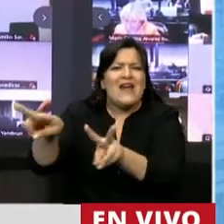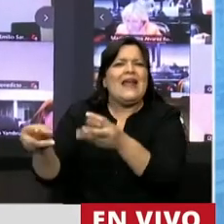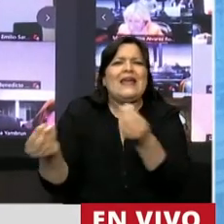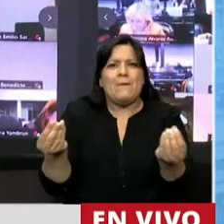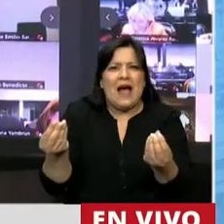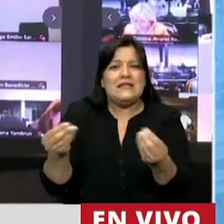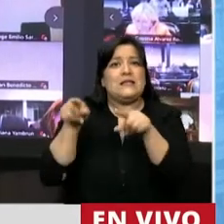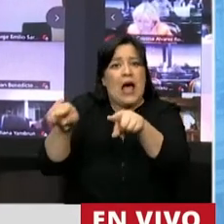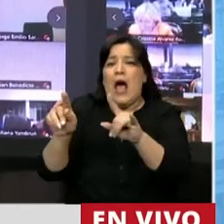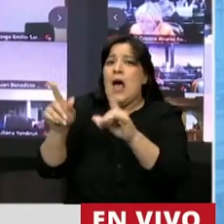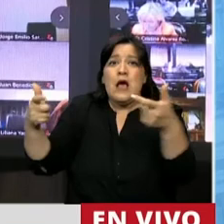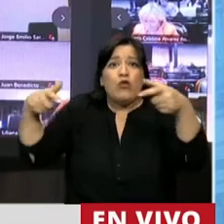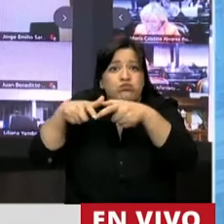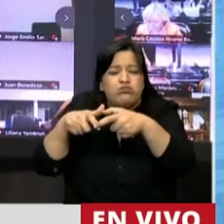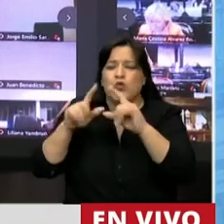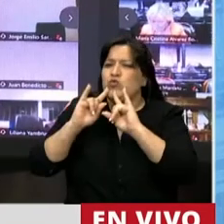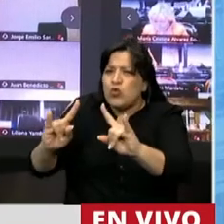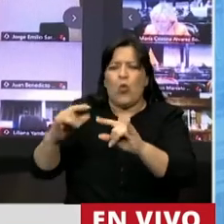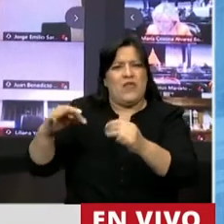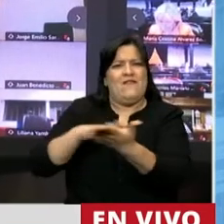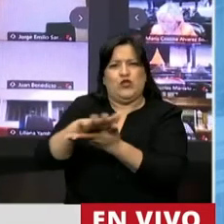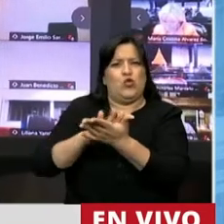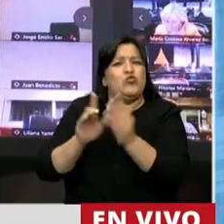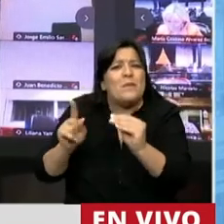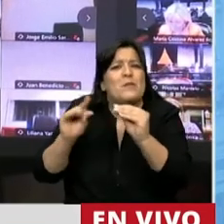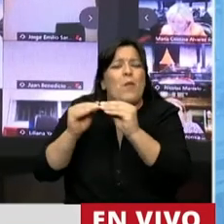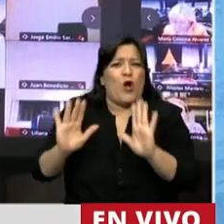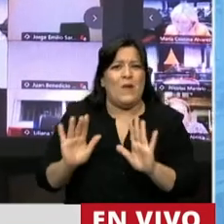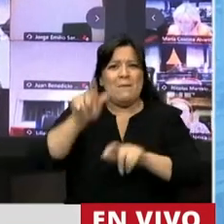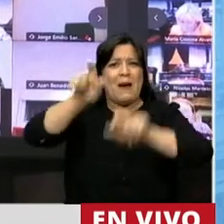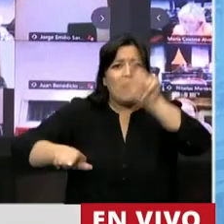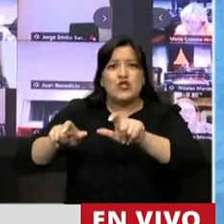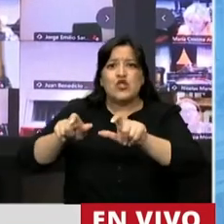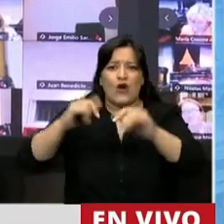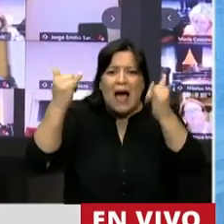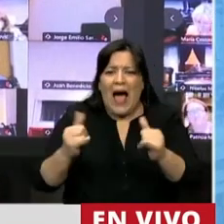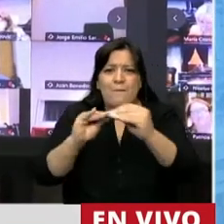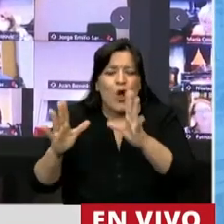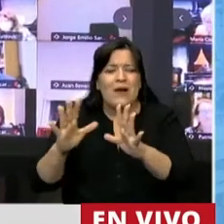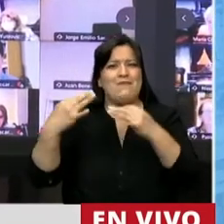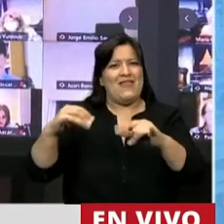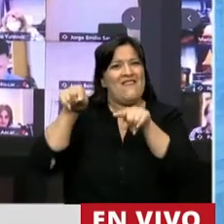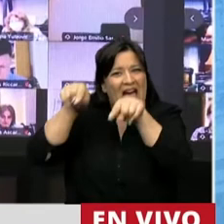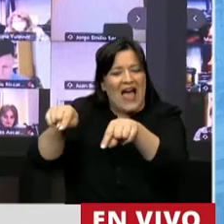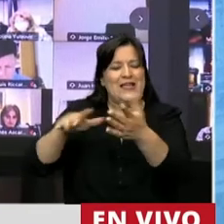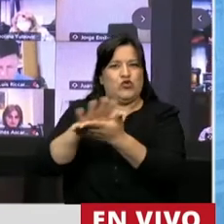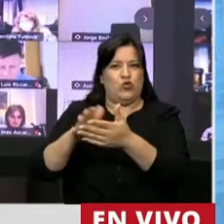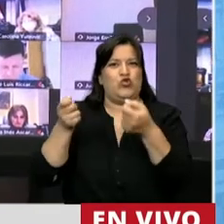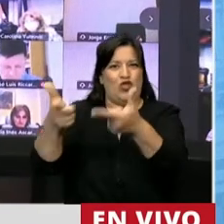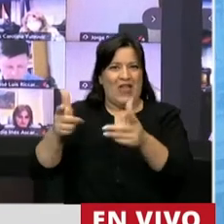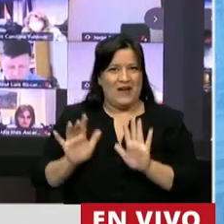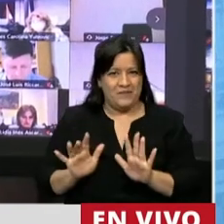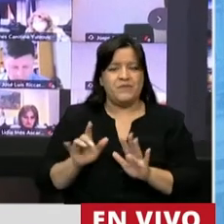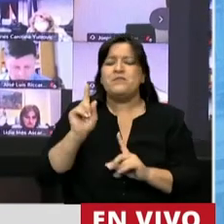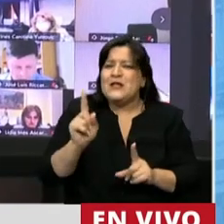resuelva los problemas de la gente en el mismo lugar donde se viven esos problemas. Así se lo escuché decir a